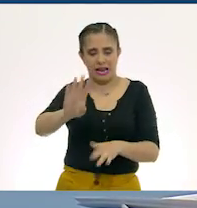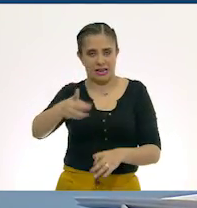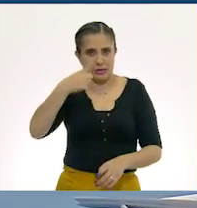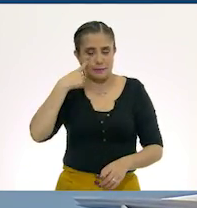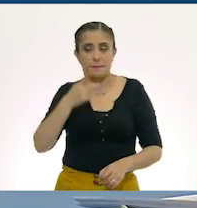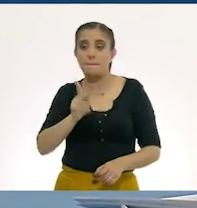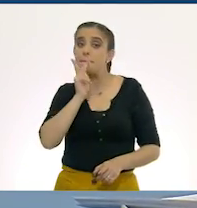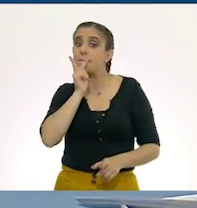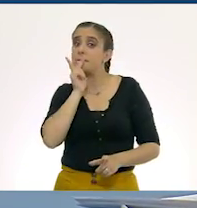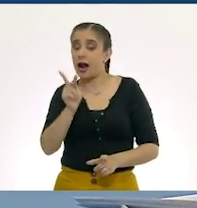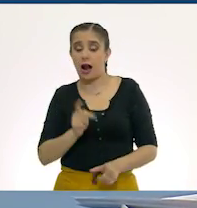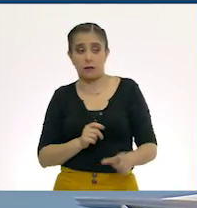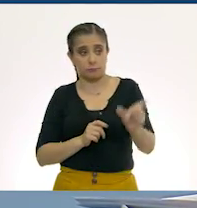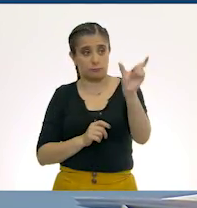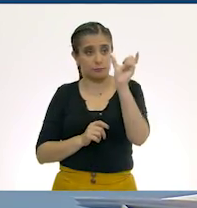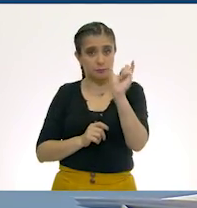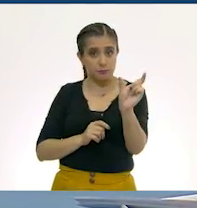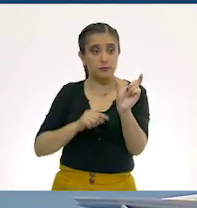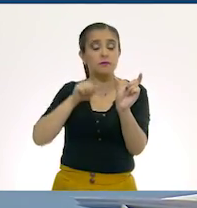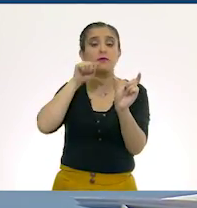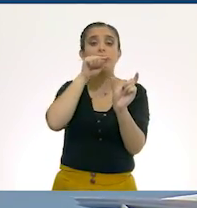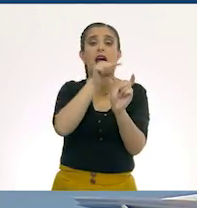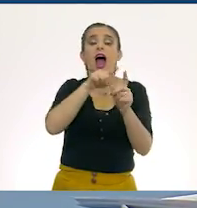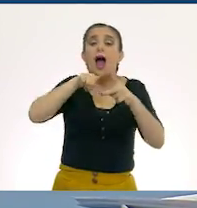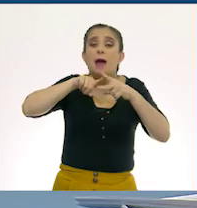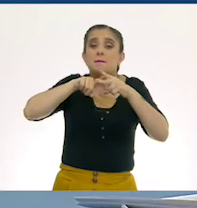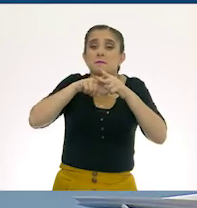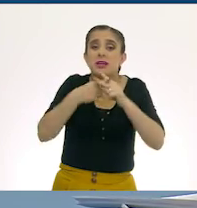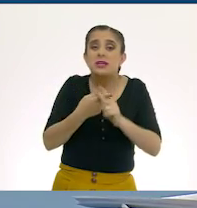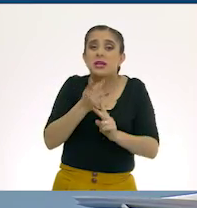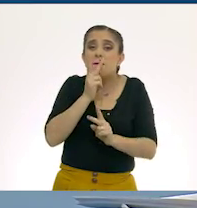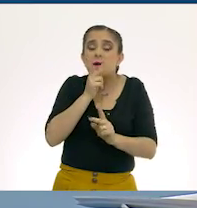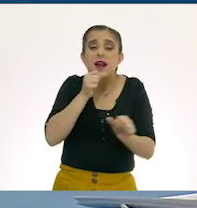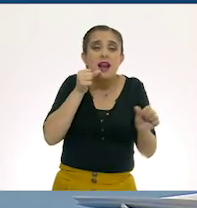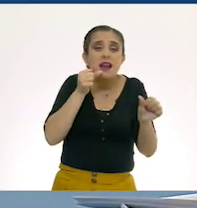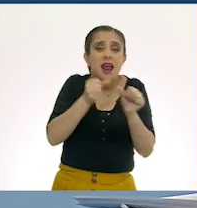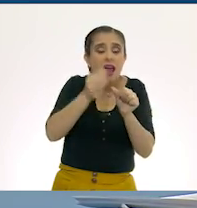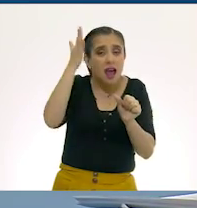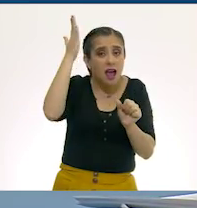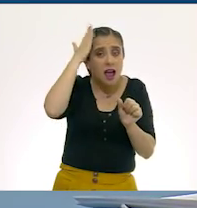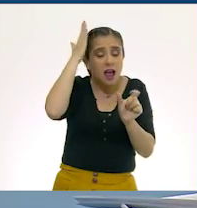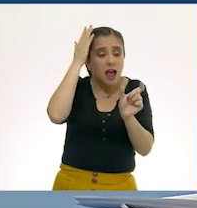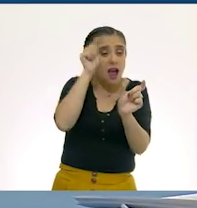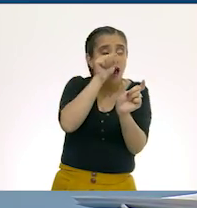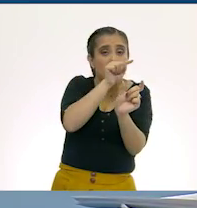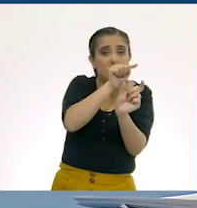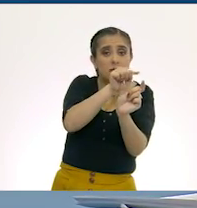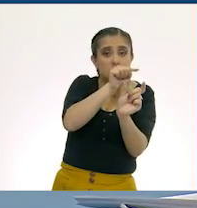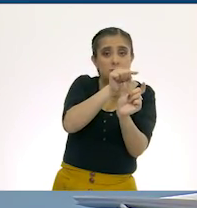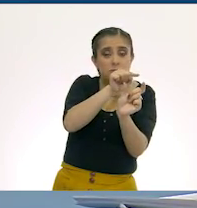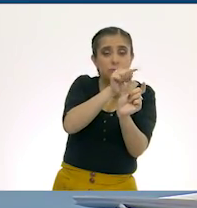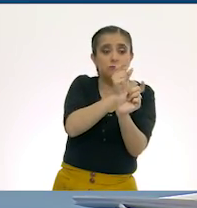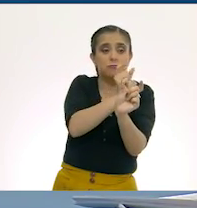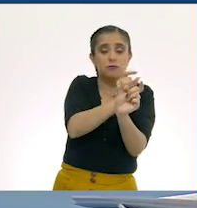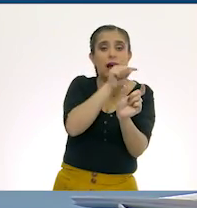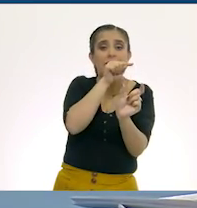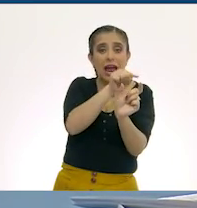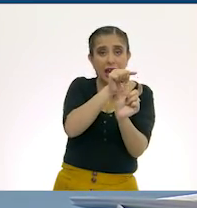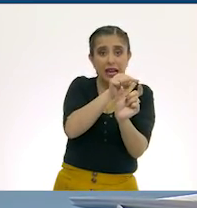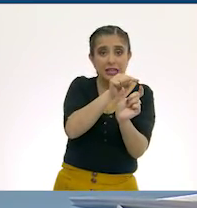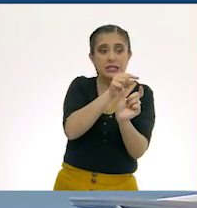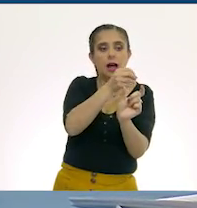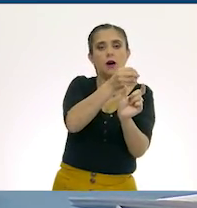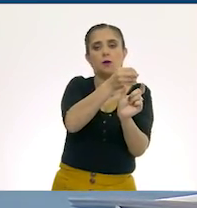que se une al inicio de la palabra, al principio de la palabra, para formar